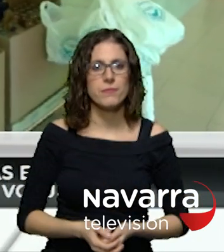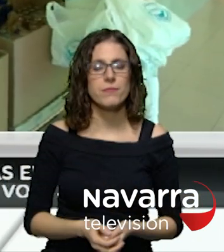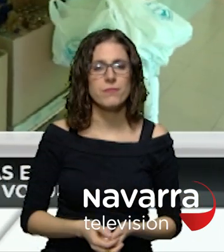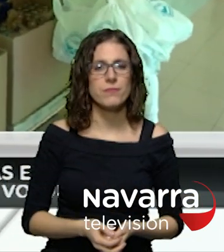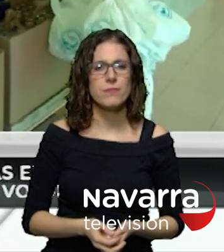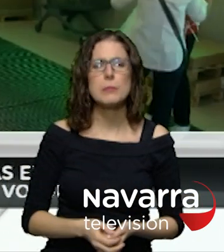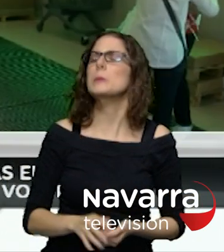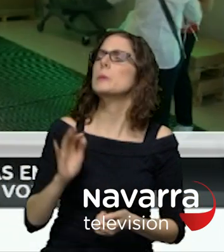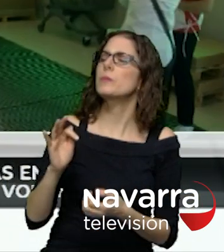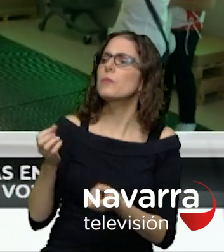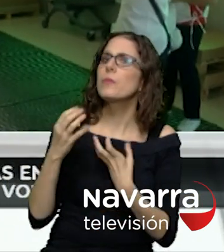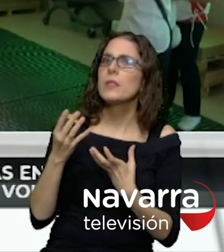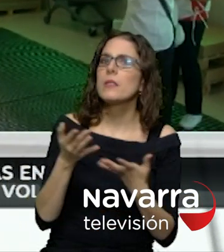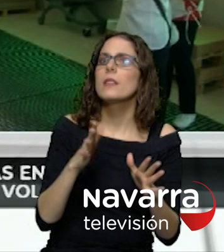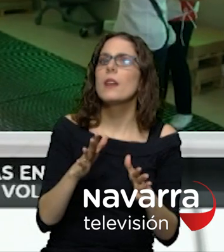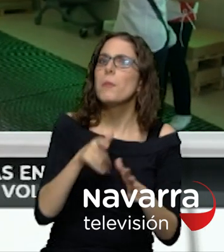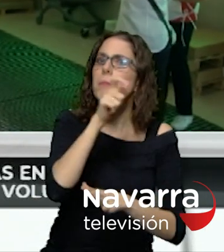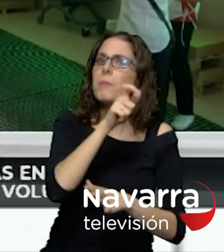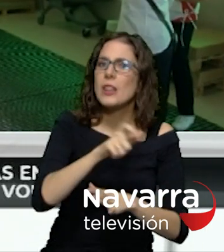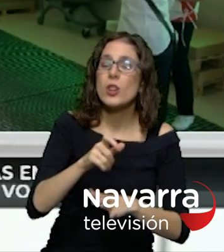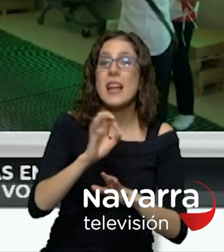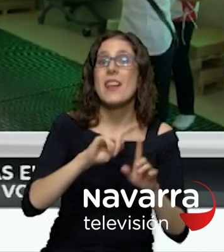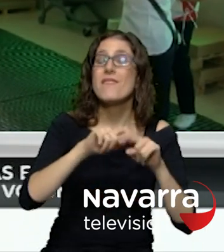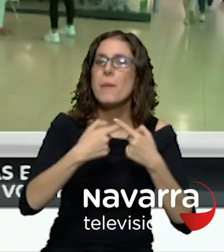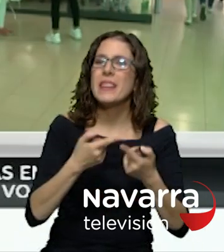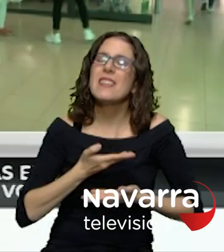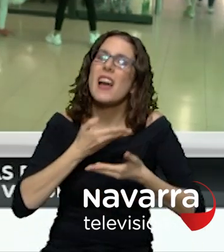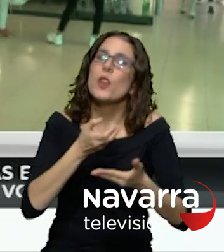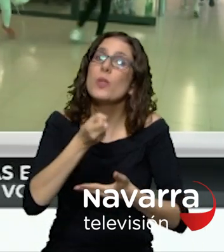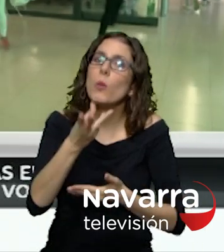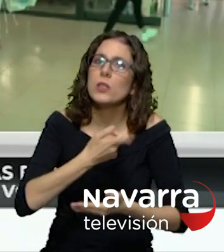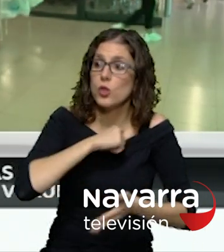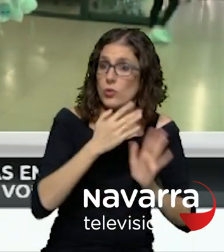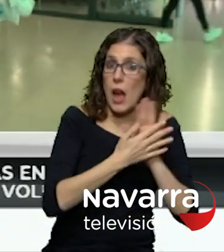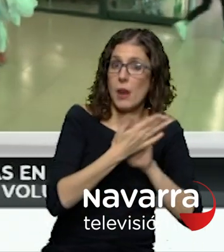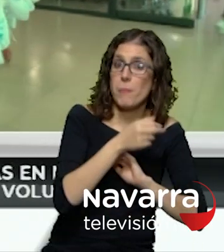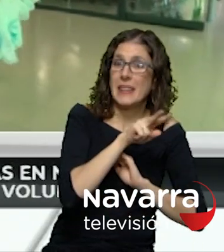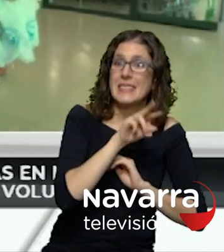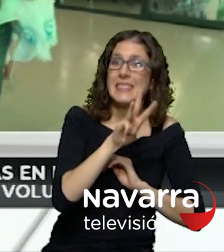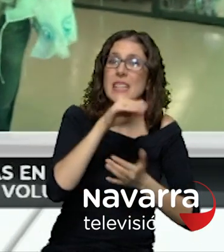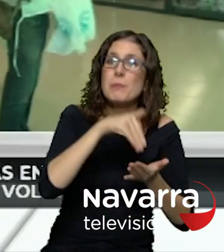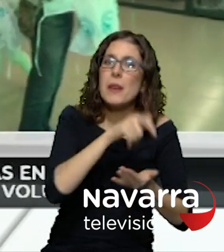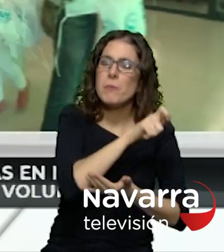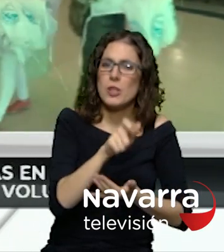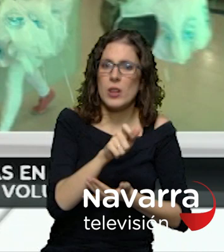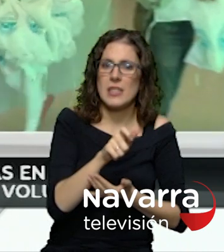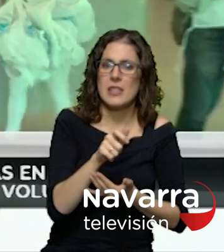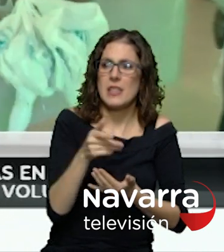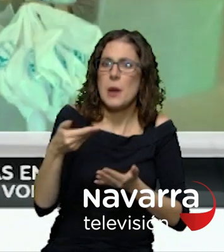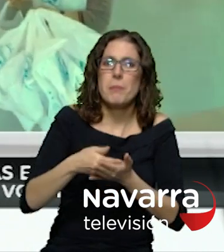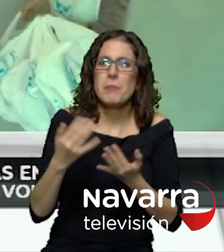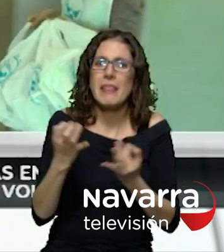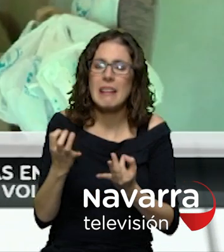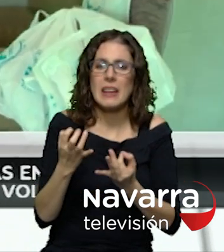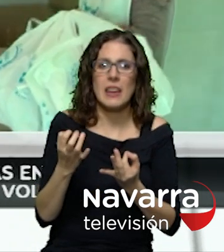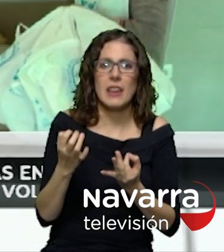y cuéntenos a cuántas familias van a ayudar nosotros hablábamos de 23.000 personas a cuánta gente llegan esos alimentos que es lo que piden que sobre